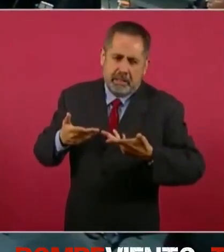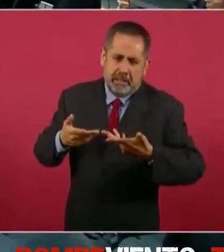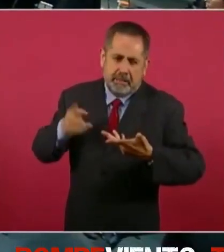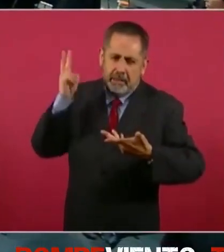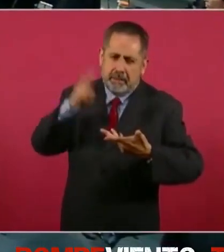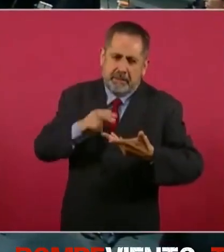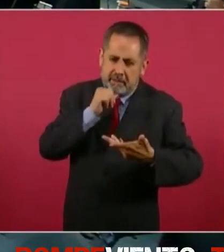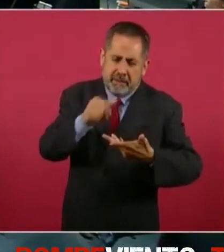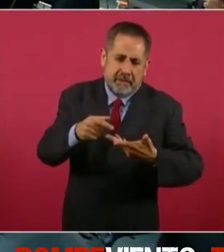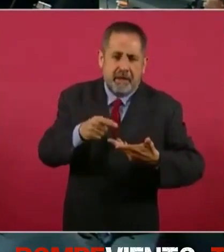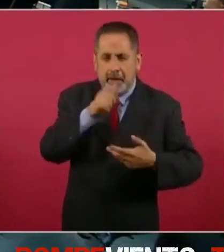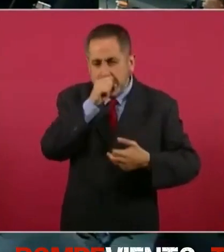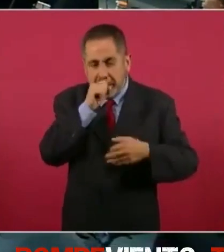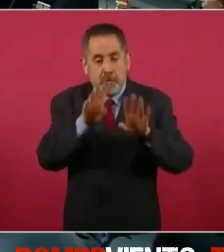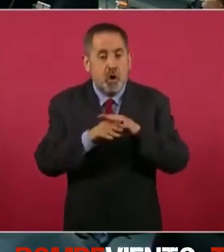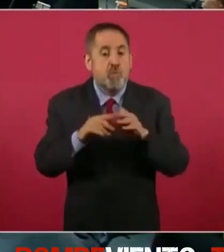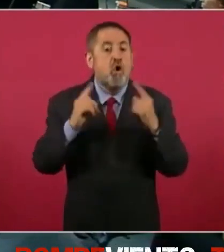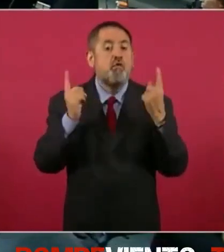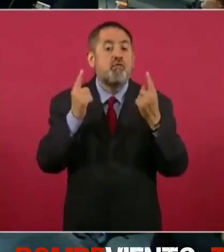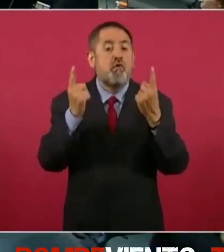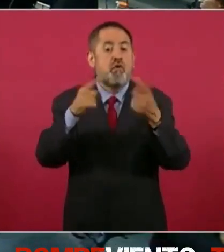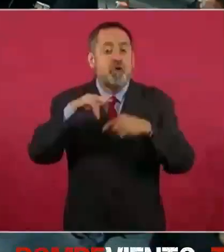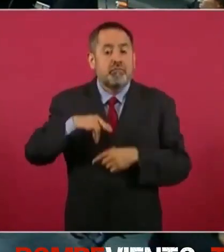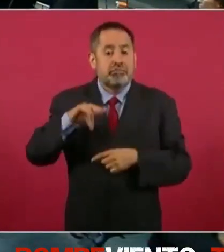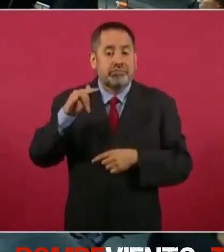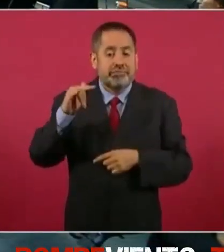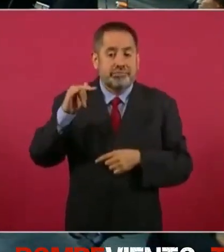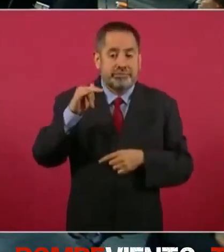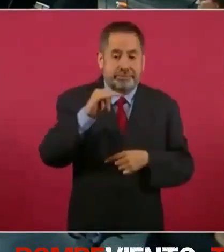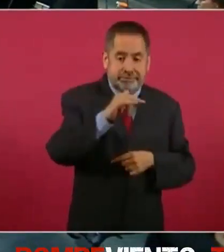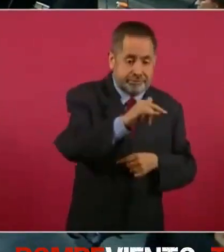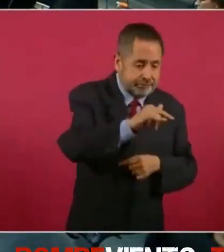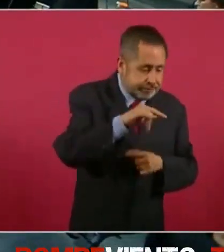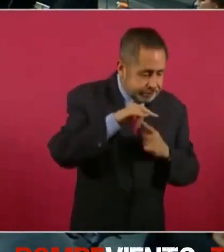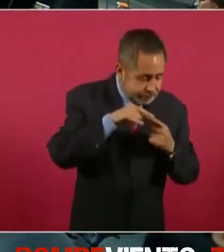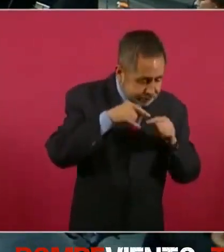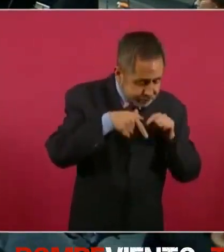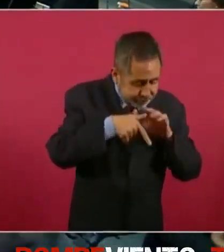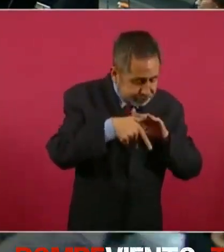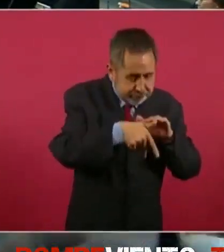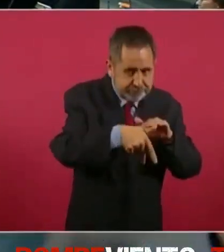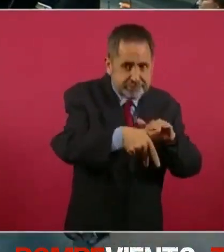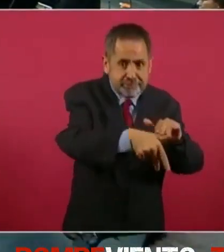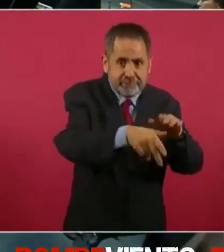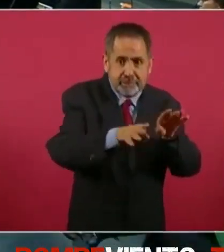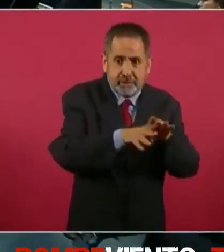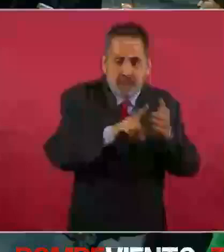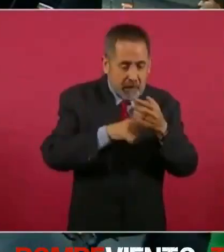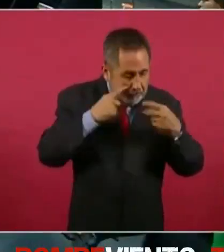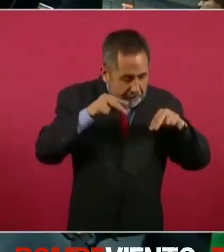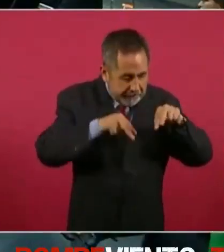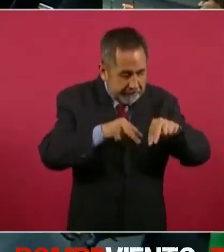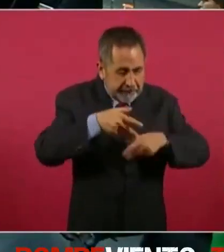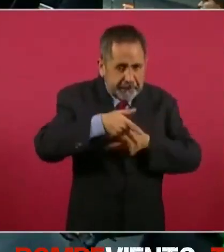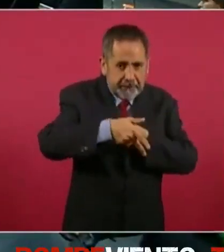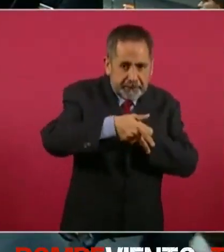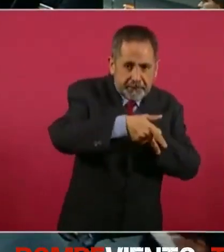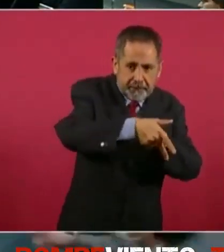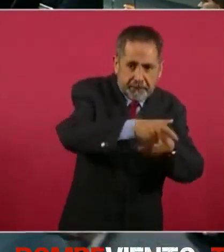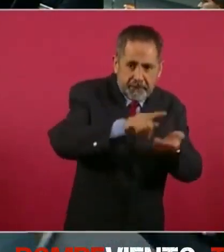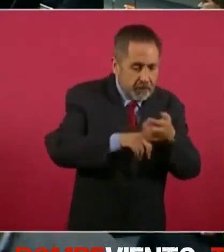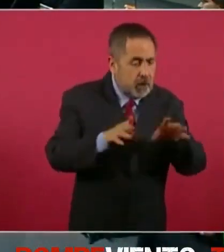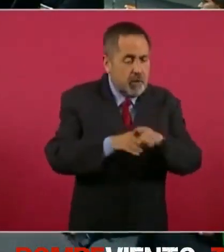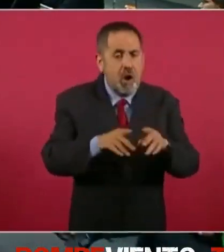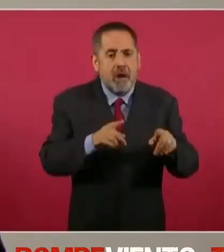sobrevuelos de dron que la Secretaría Marina proporcionó tanto a la Comisión como al IGEI de la intervención